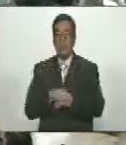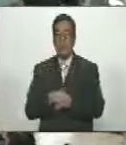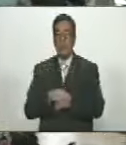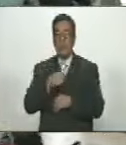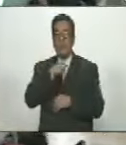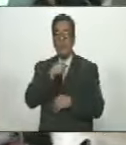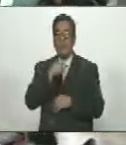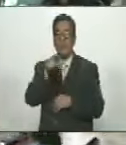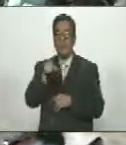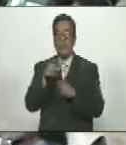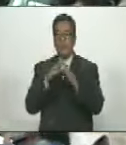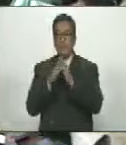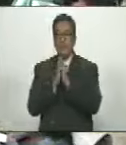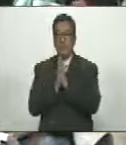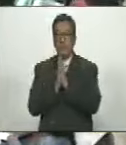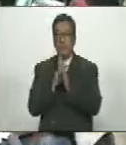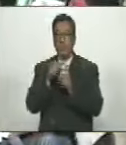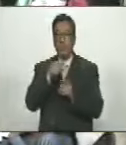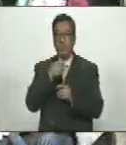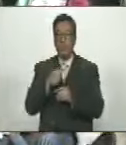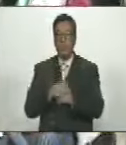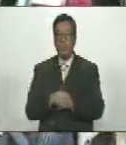micrófono para el señor diputado